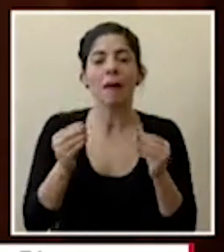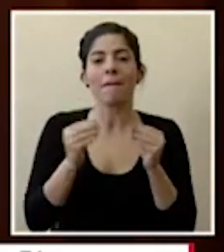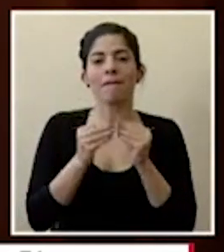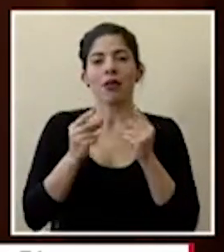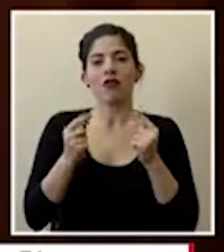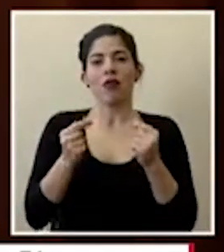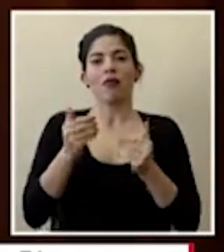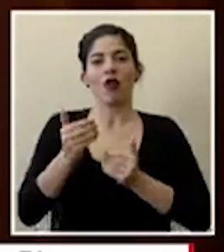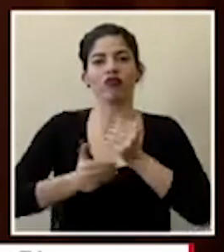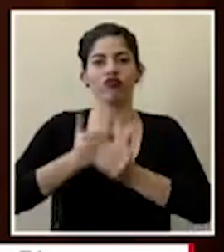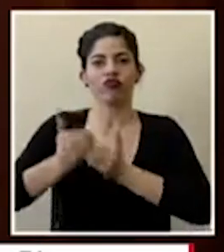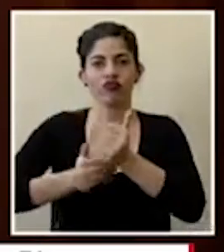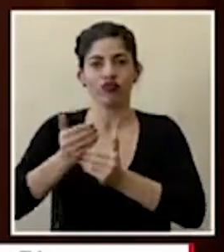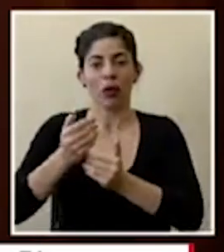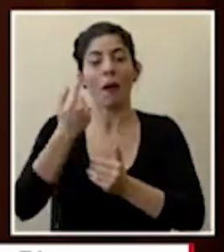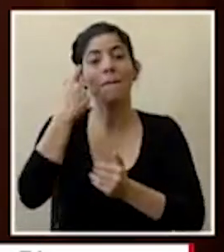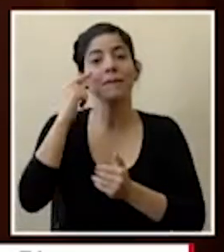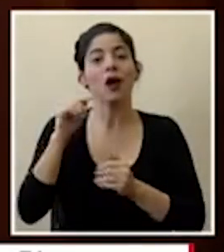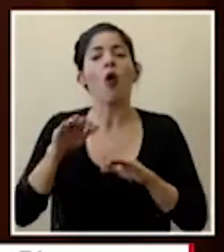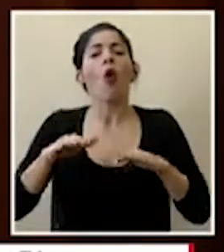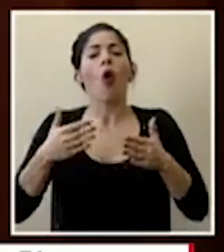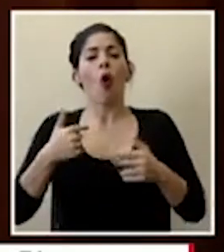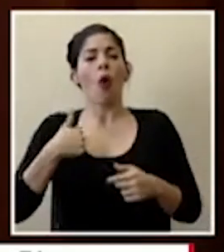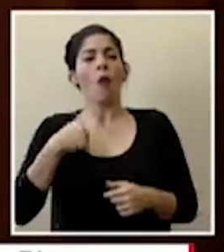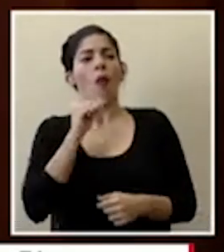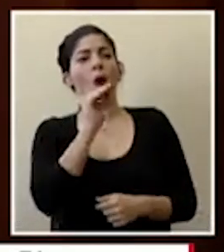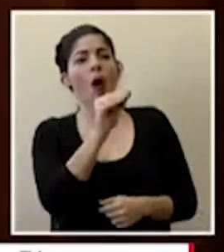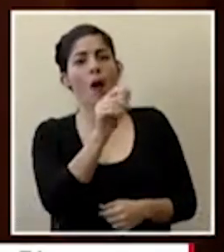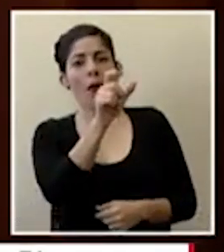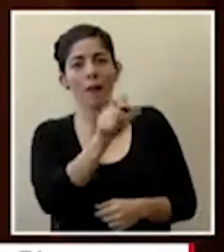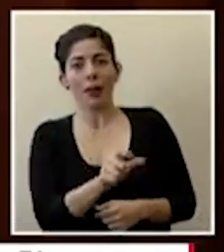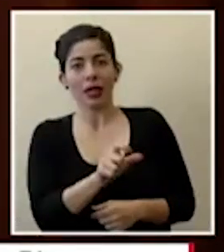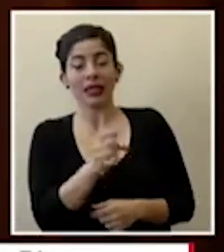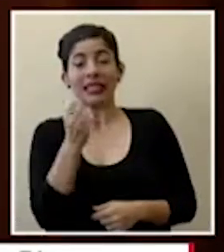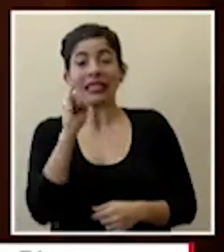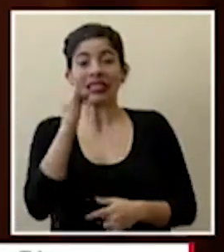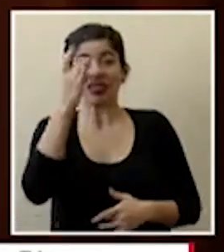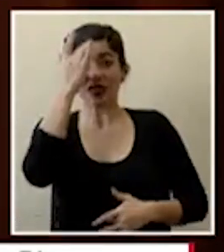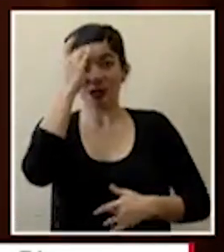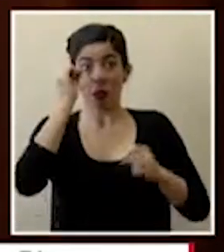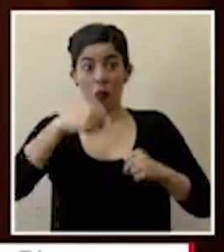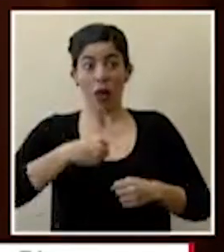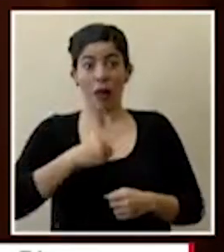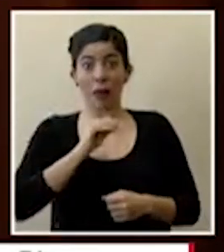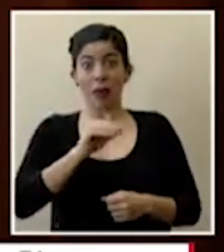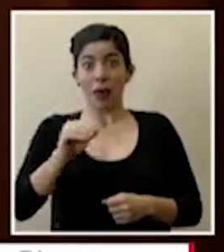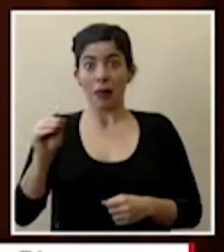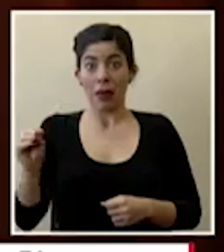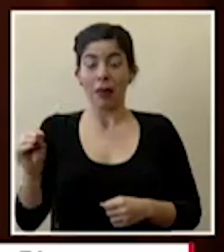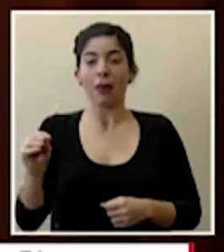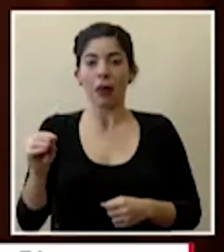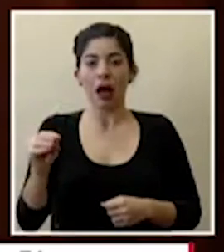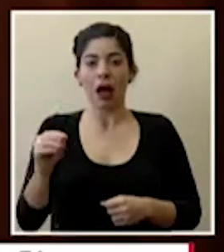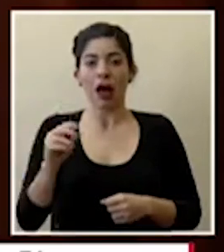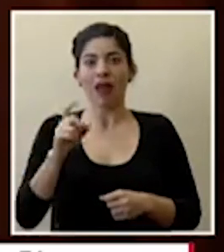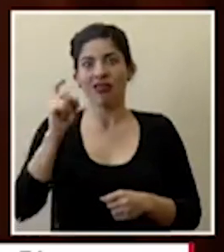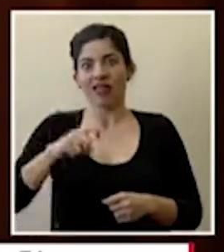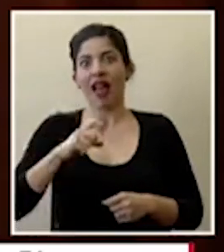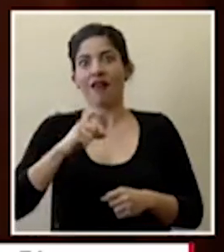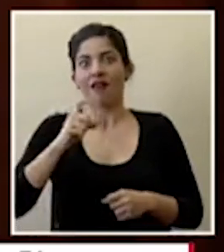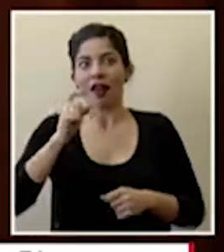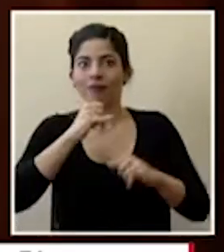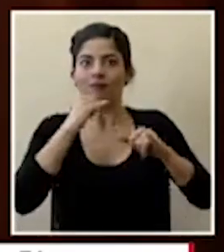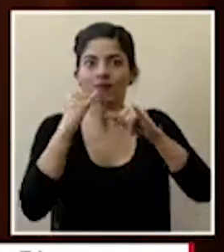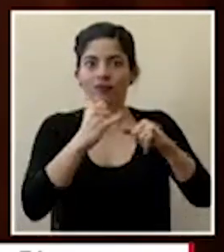el mecanismo de notificación cuando se trata de una enfermedad transmisible de denuncia obligatoria de